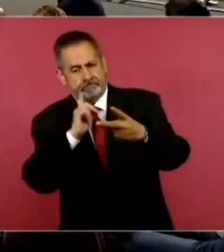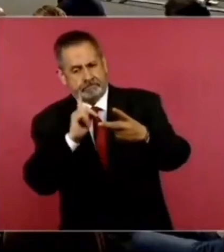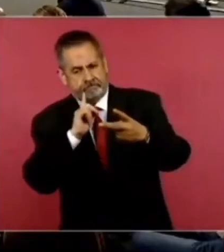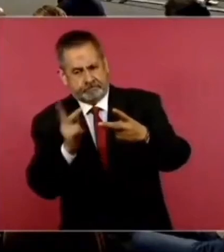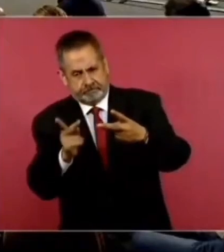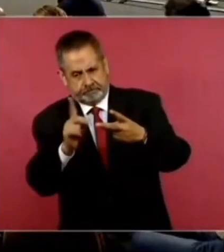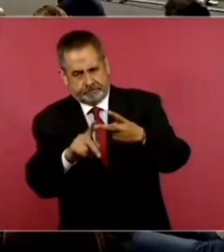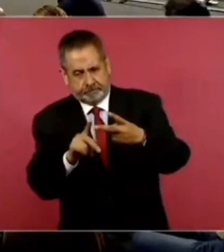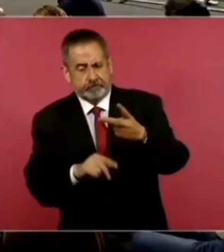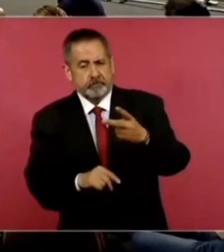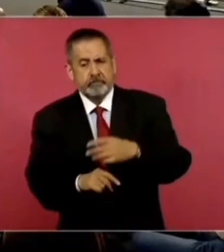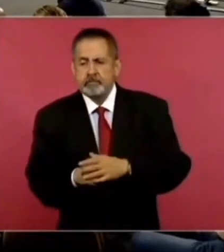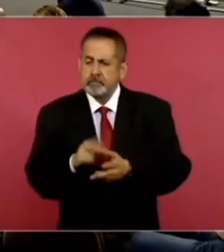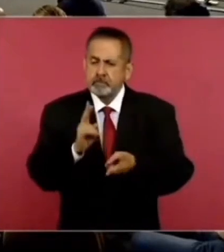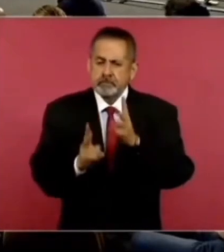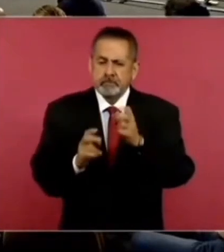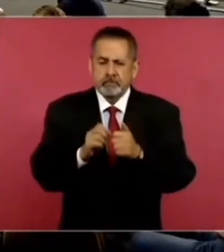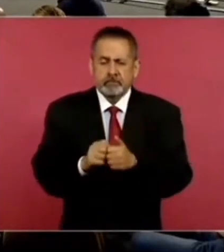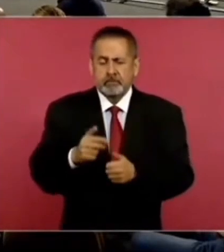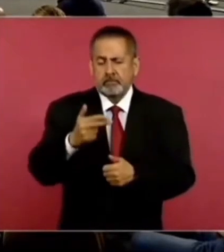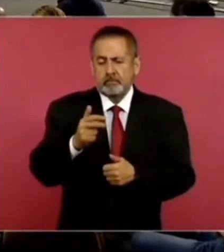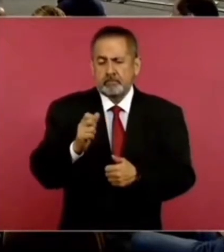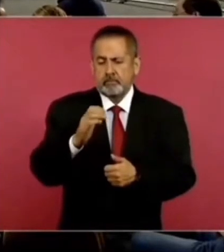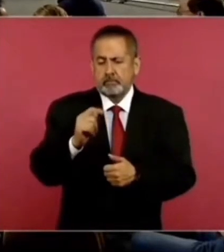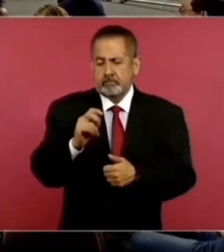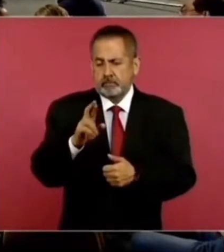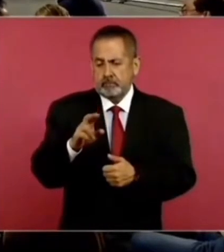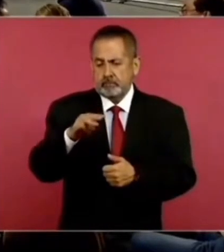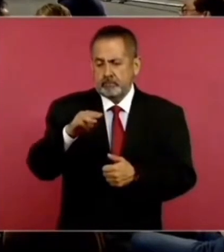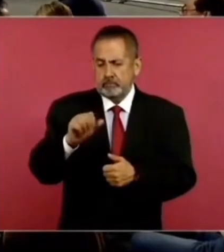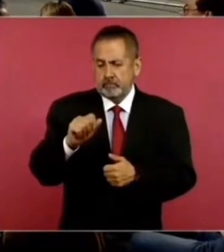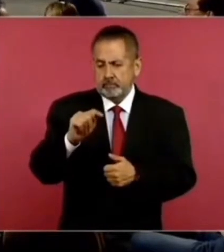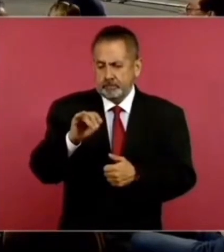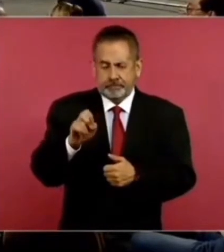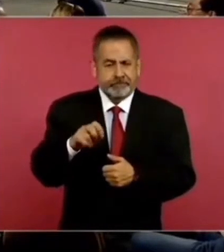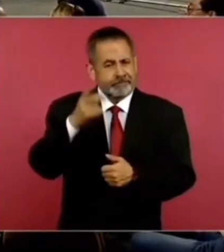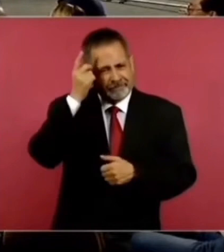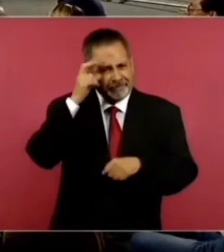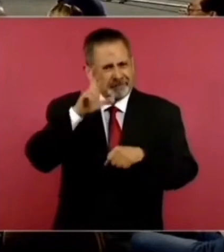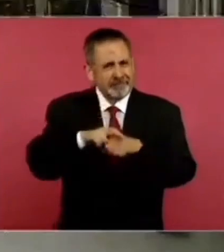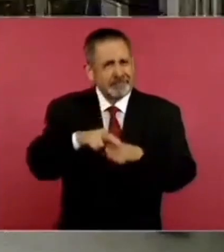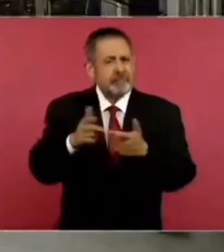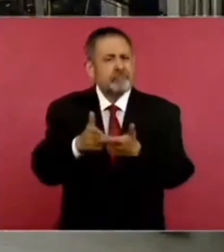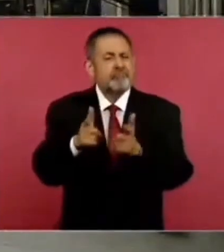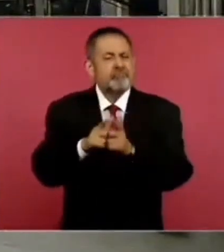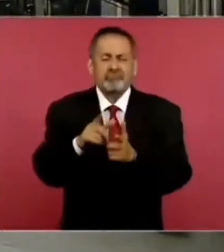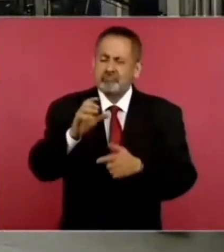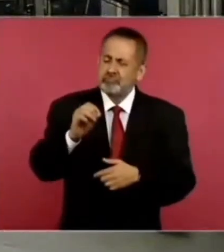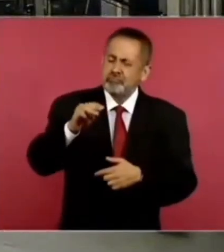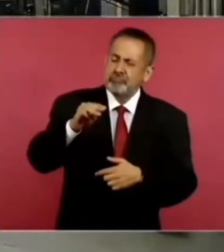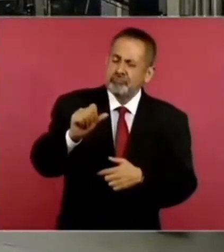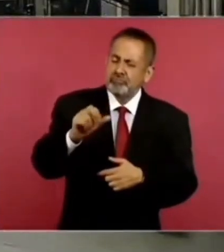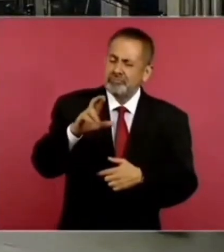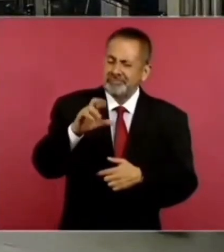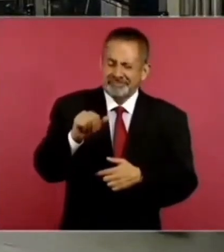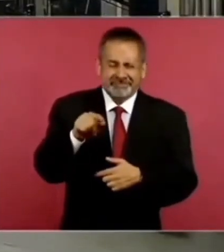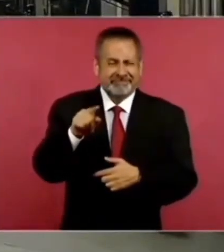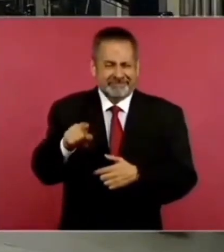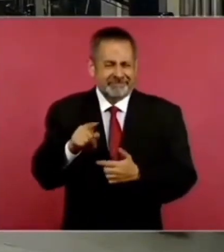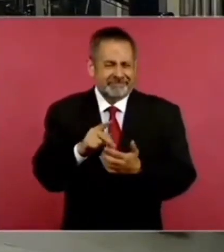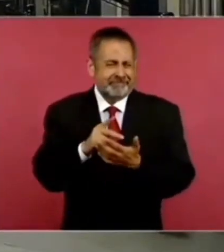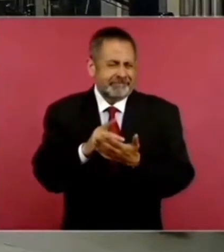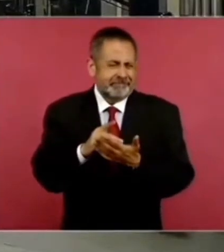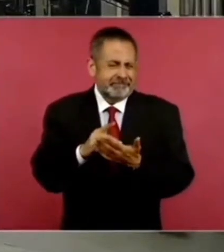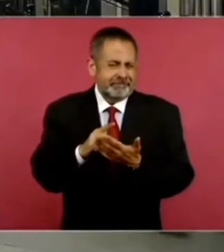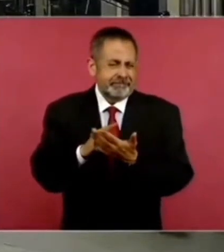Me voy a platicar con Héctor Martínez, es el director general de Grupo Comarca. Esta constructora está en los dos proyectos,